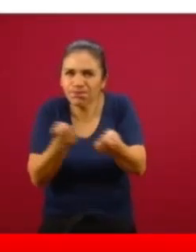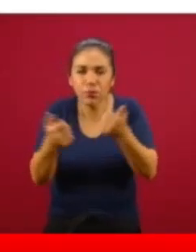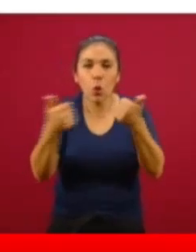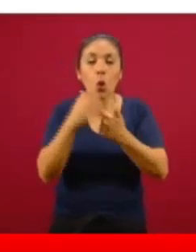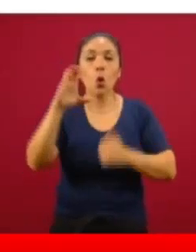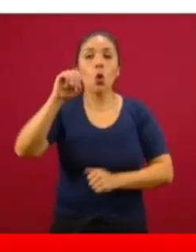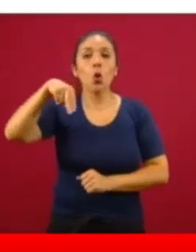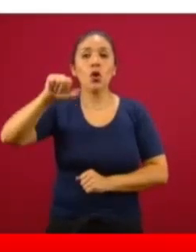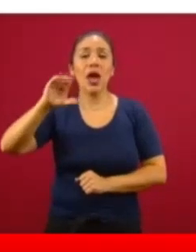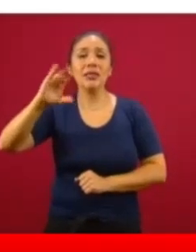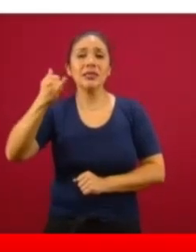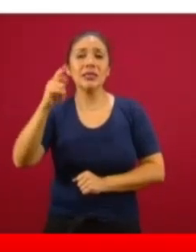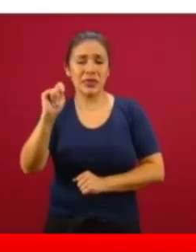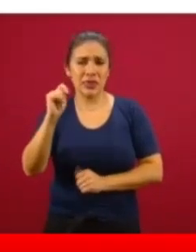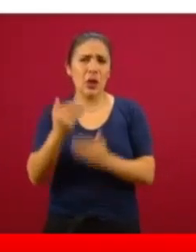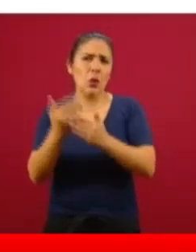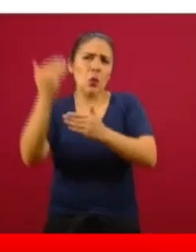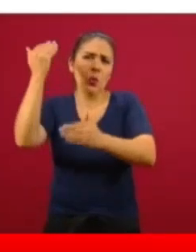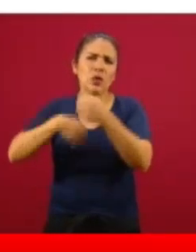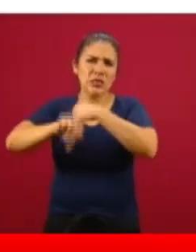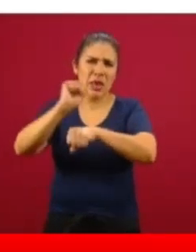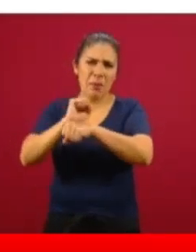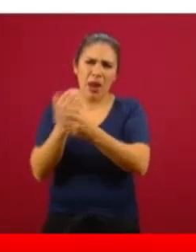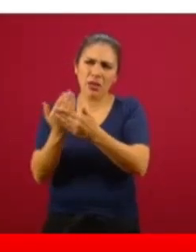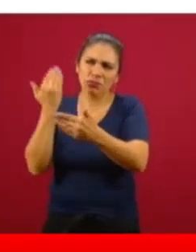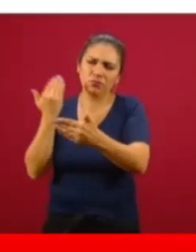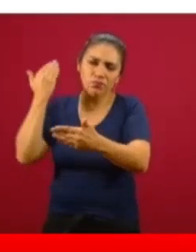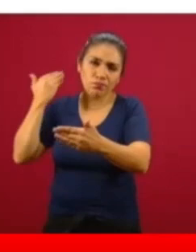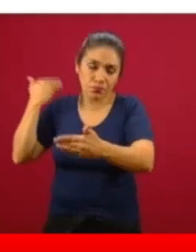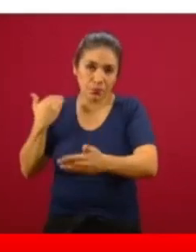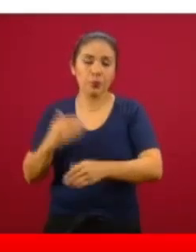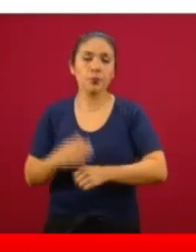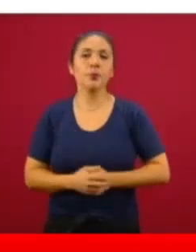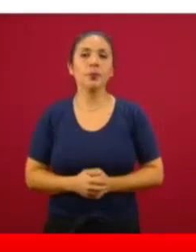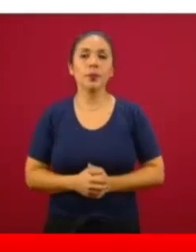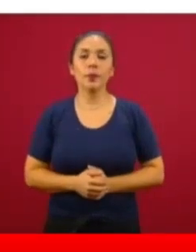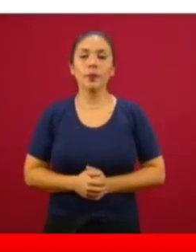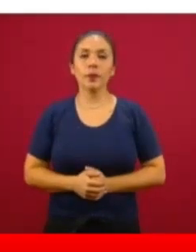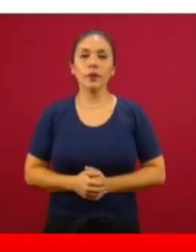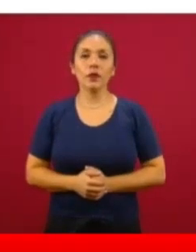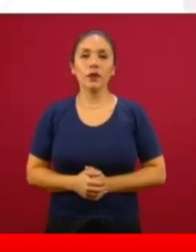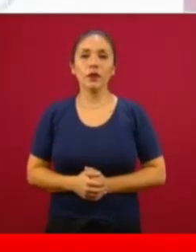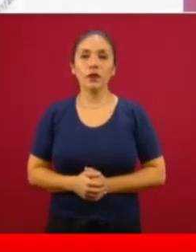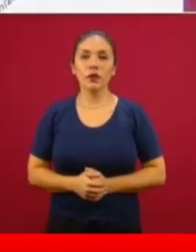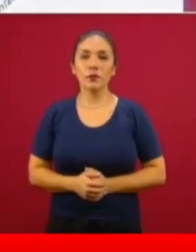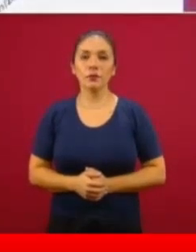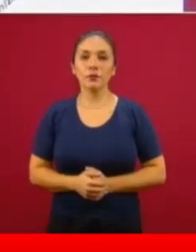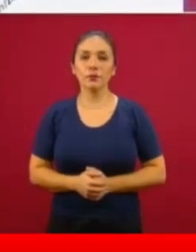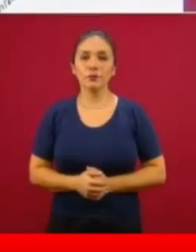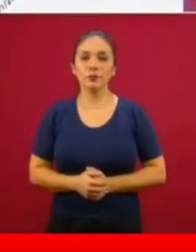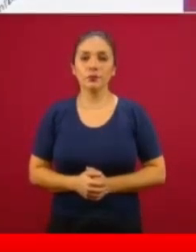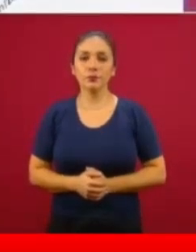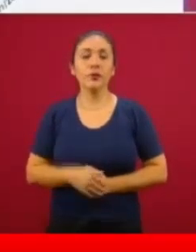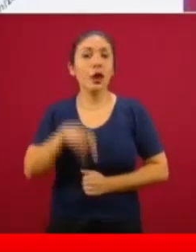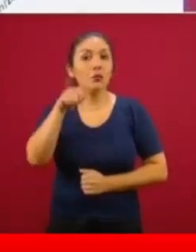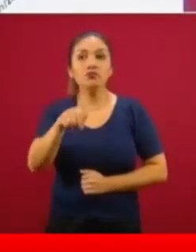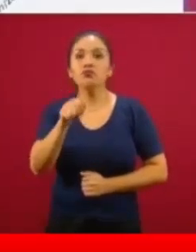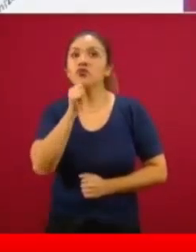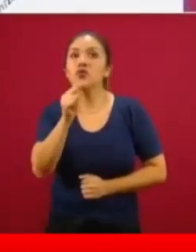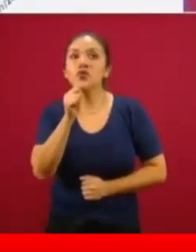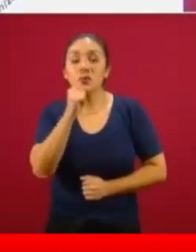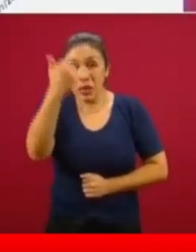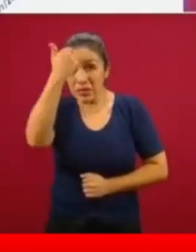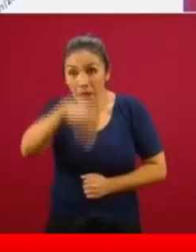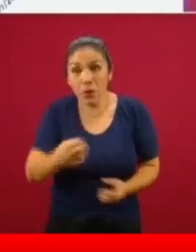Conacyt hace varias semanas, hace varias semanas, cuando todavía no se conocían